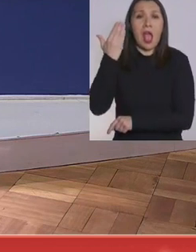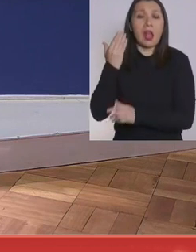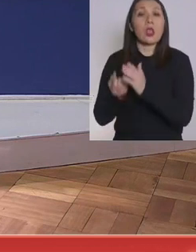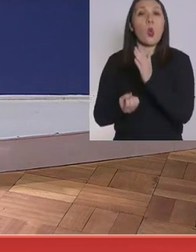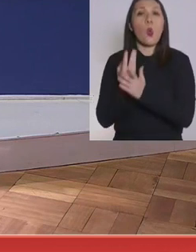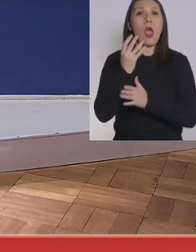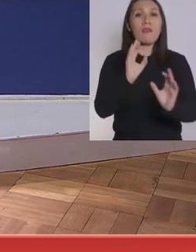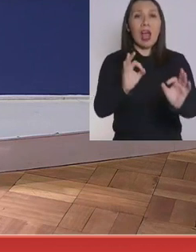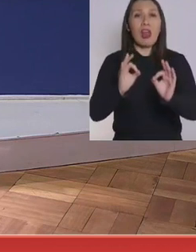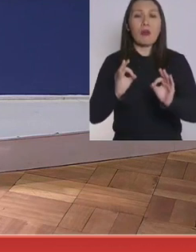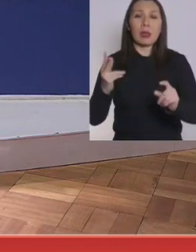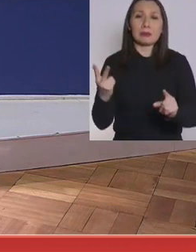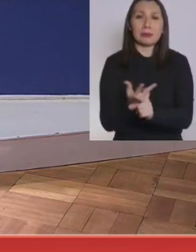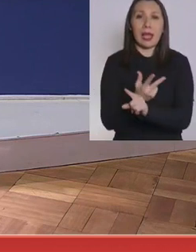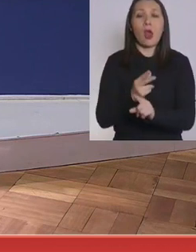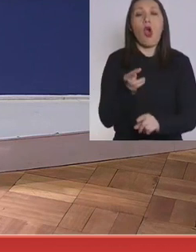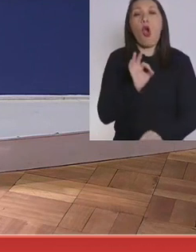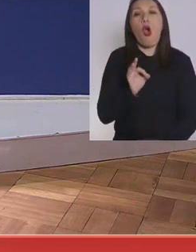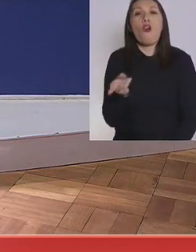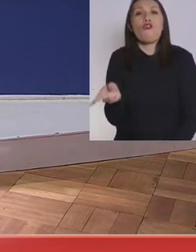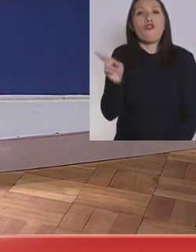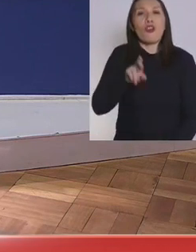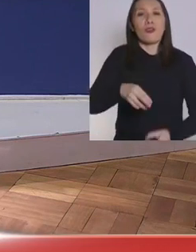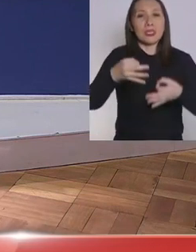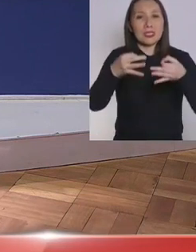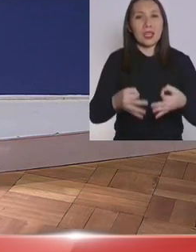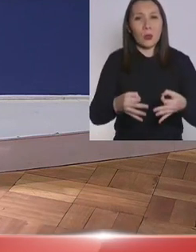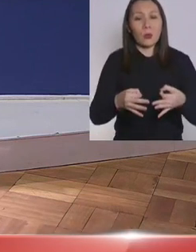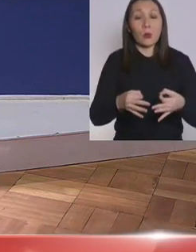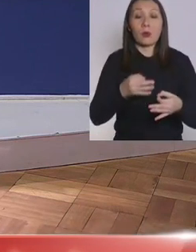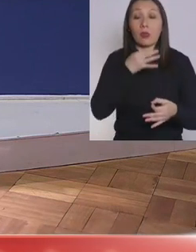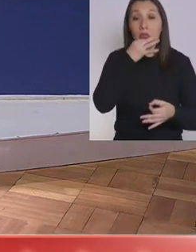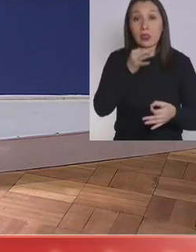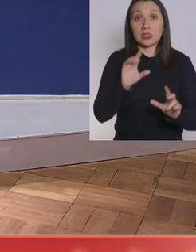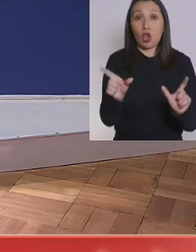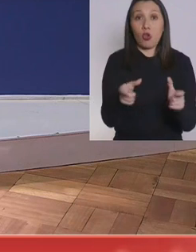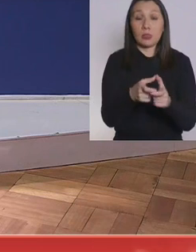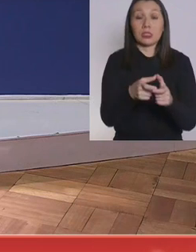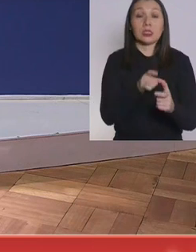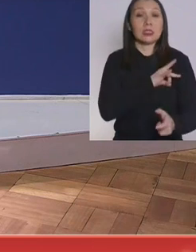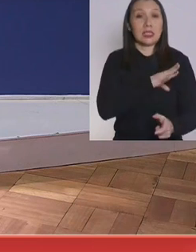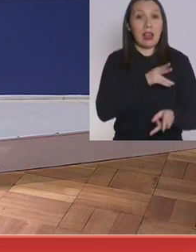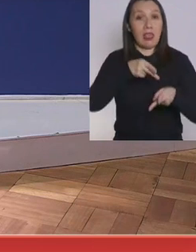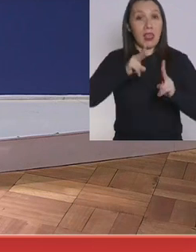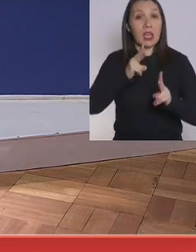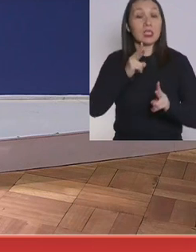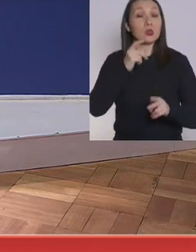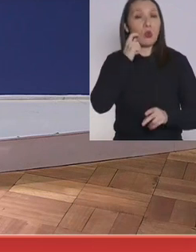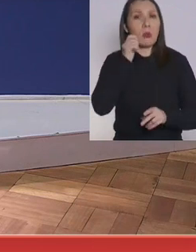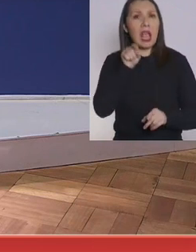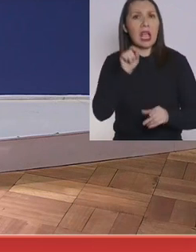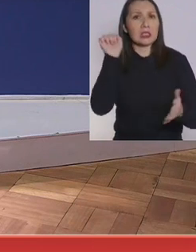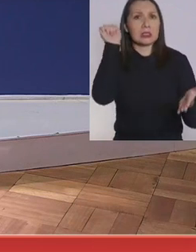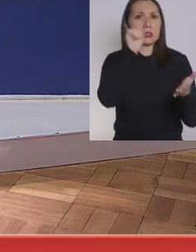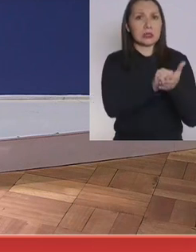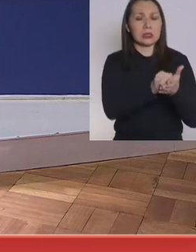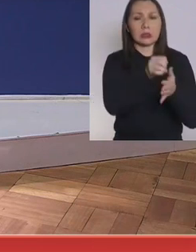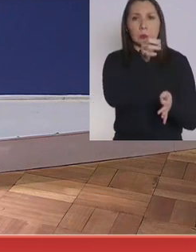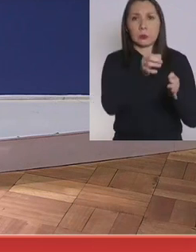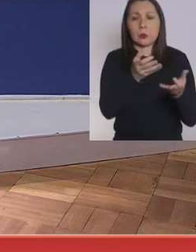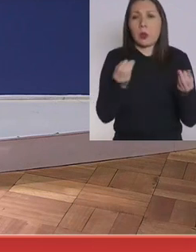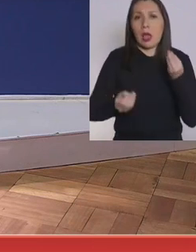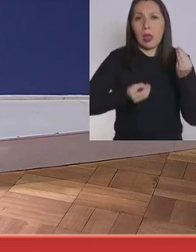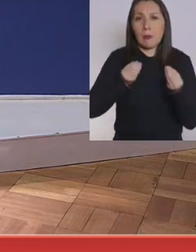nueva normalidad o retorno seguro. Eso es lo que dice la Comisión Chilena de Derechos Humanos en esta querella. Quería preguntarle cómo responde usted